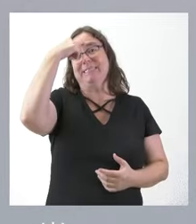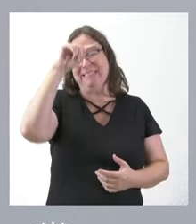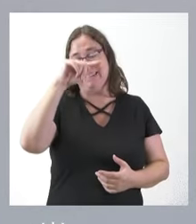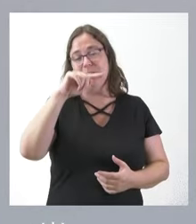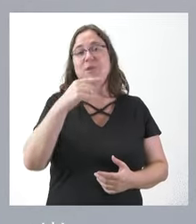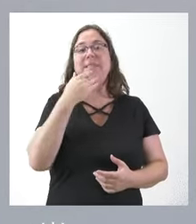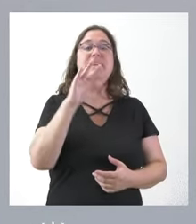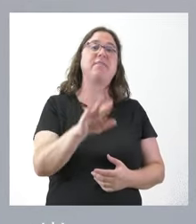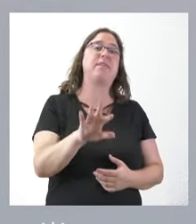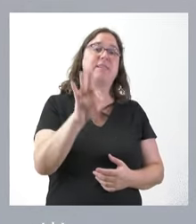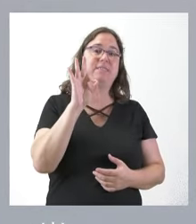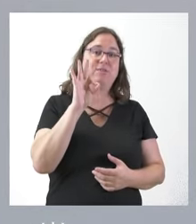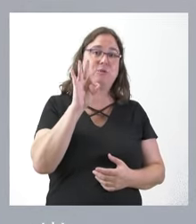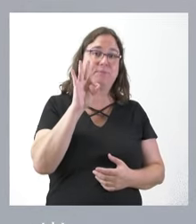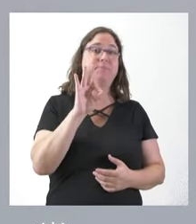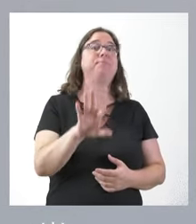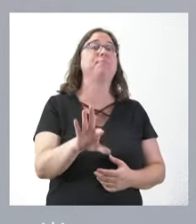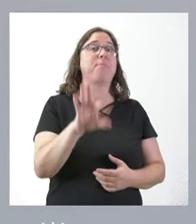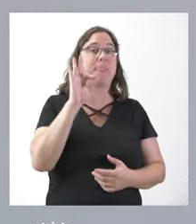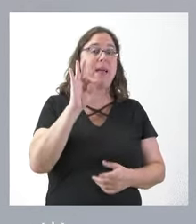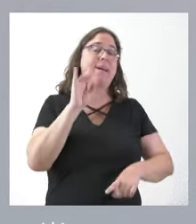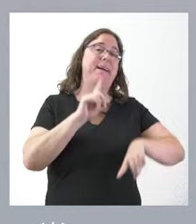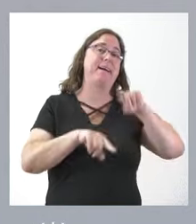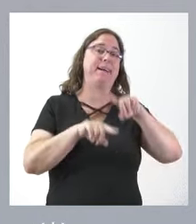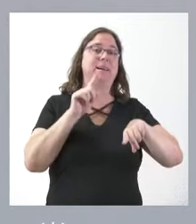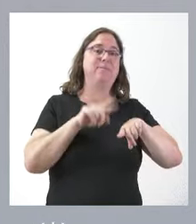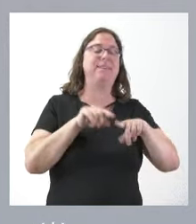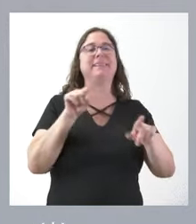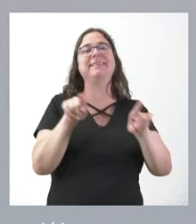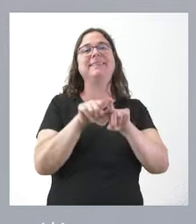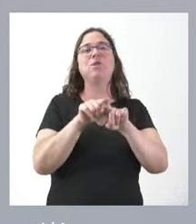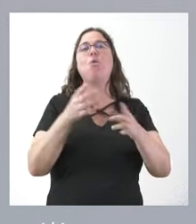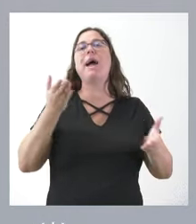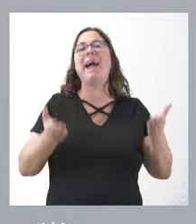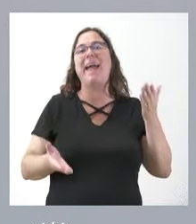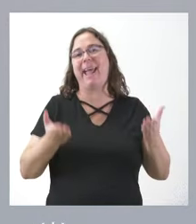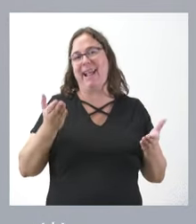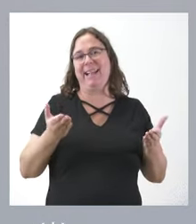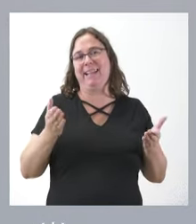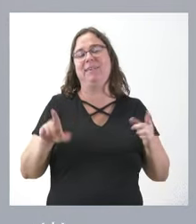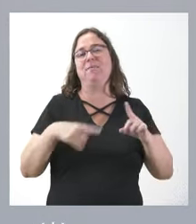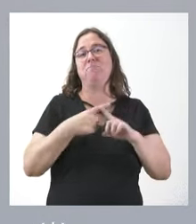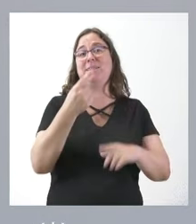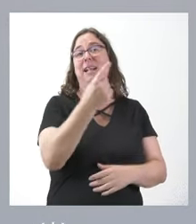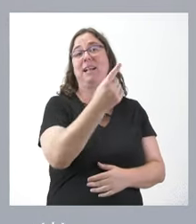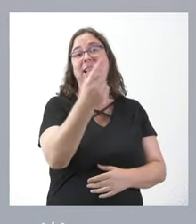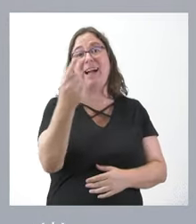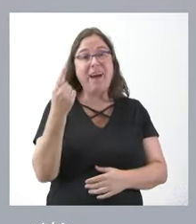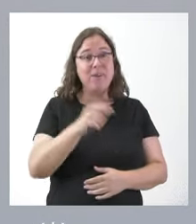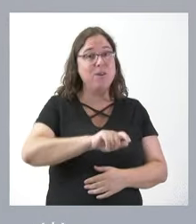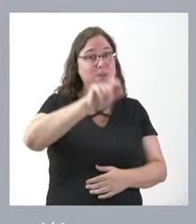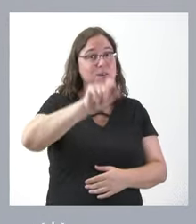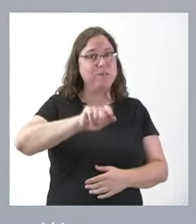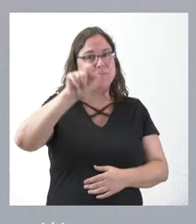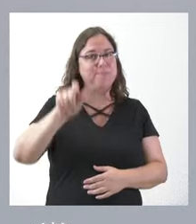tomamos una decisión, esa decisión, a veces, desde el punto de vista del equilibrio, no es la más acertada o para cada uno de los ciudadanos que la pueden